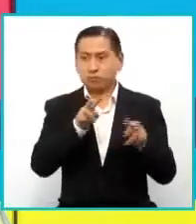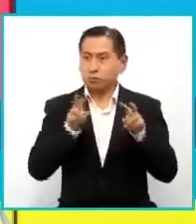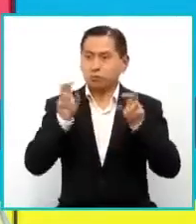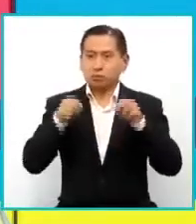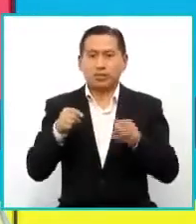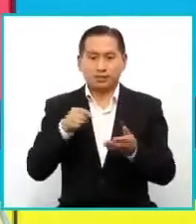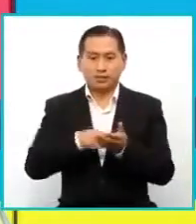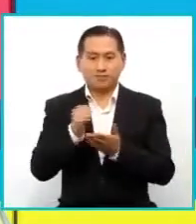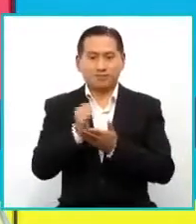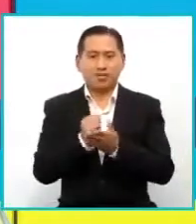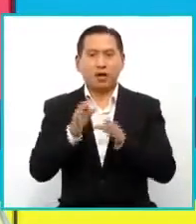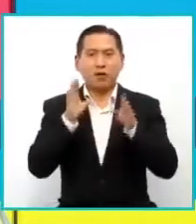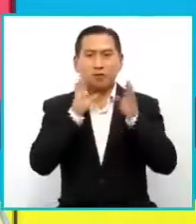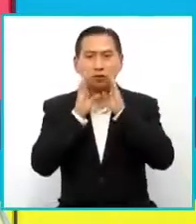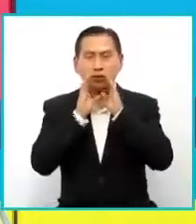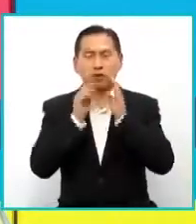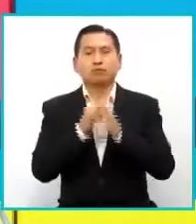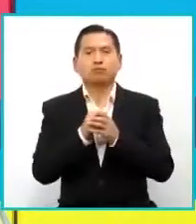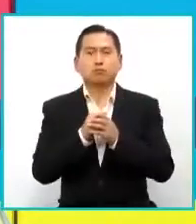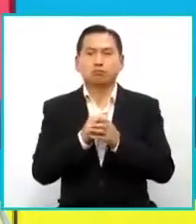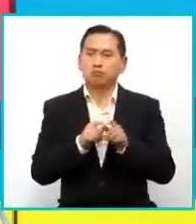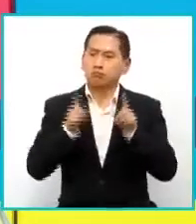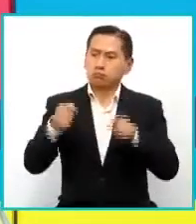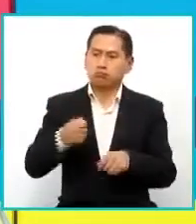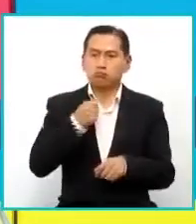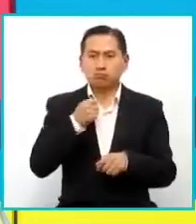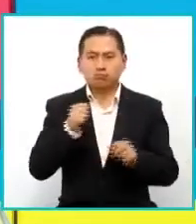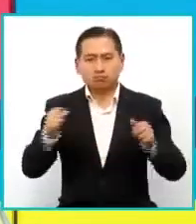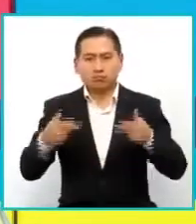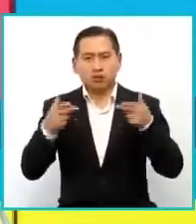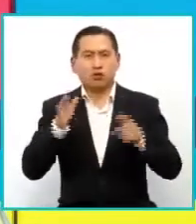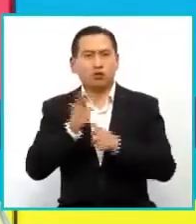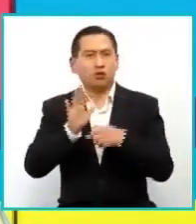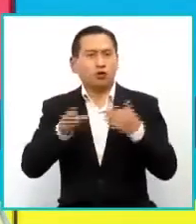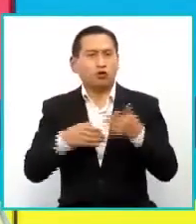encontrarla en nuestra página de Facebook. Las entrevistas también. Está todos los datos en relación con el premio.